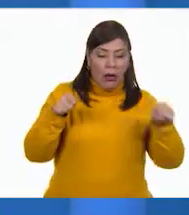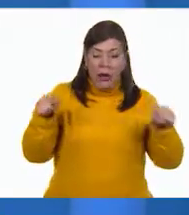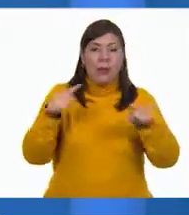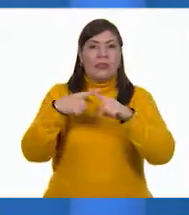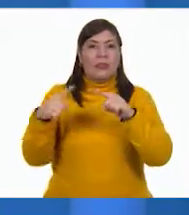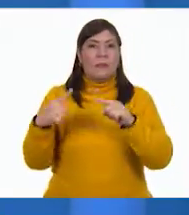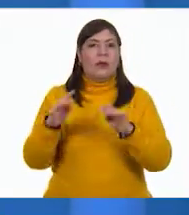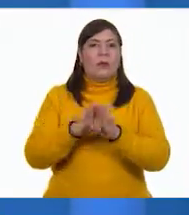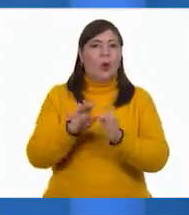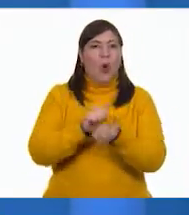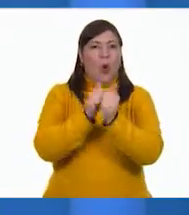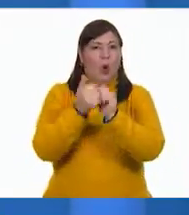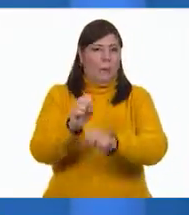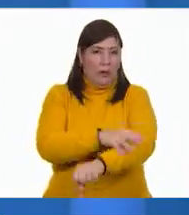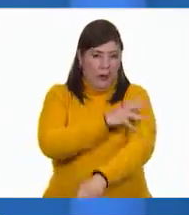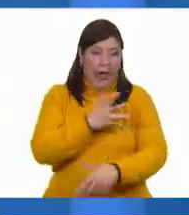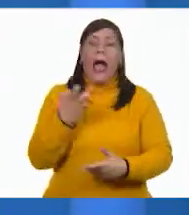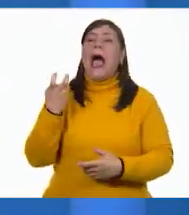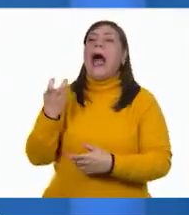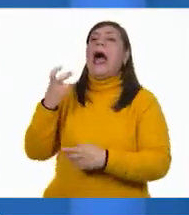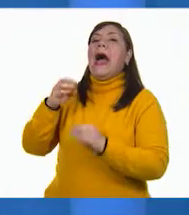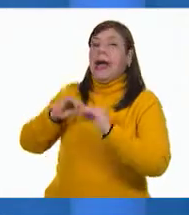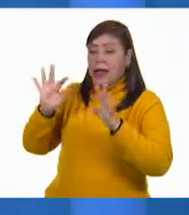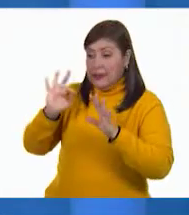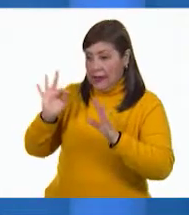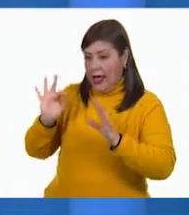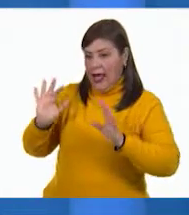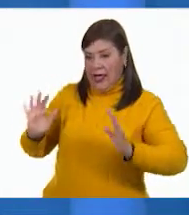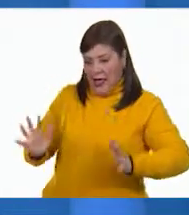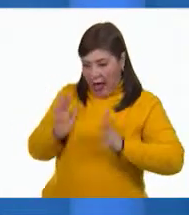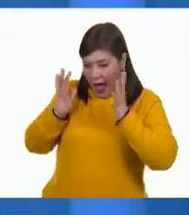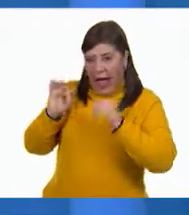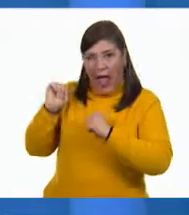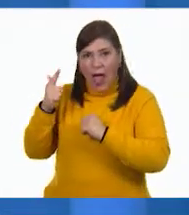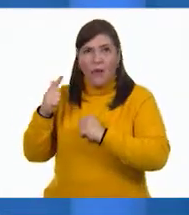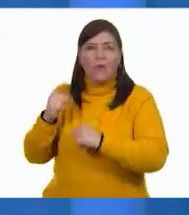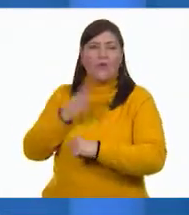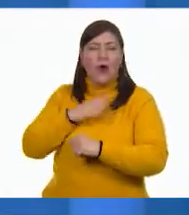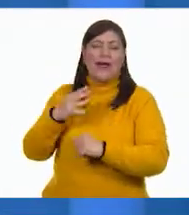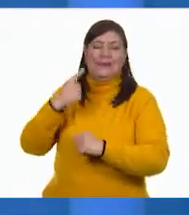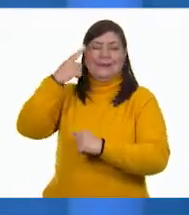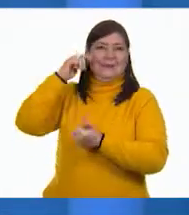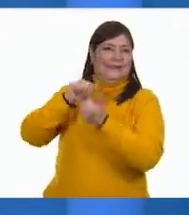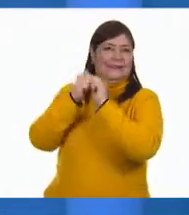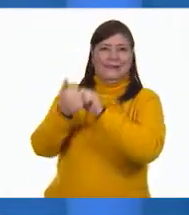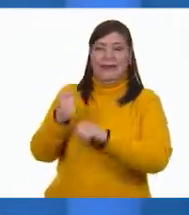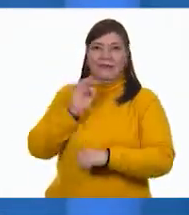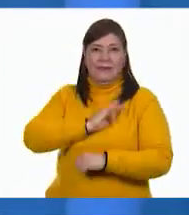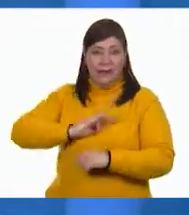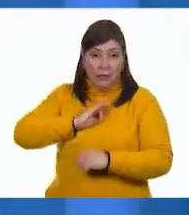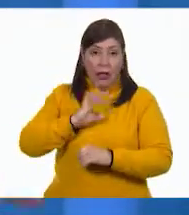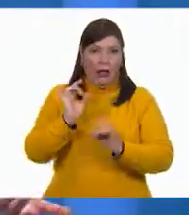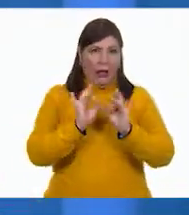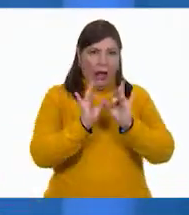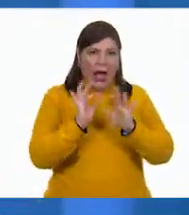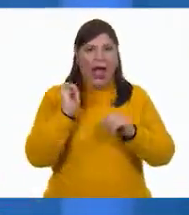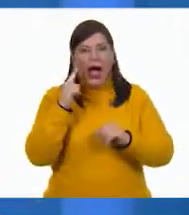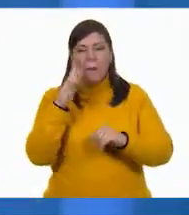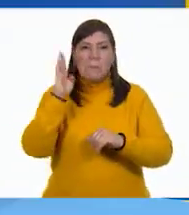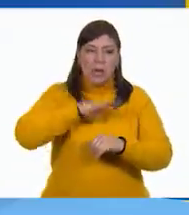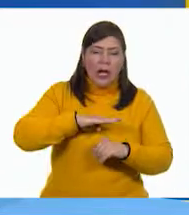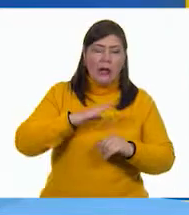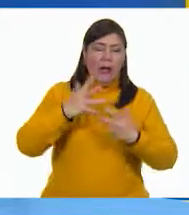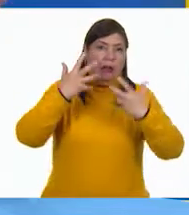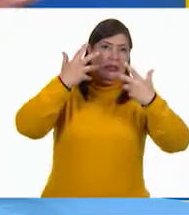de qué es lo que nos sorprendió, ¿no? Si es algo bueno, pues nos pone felices. Y si es algo malo, nos asusta o nos pone tristes.